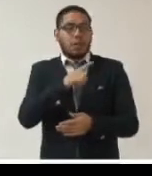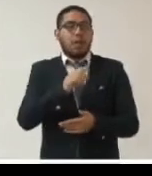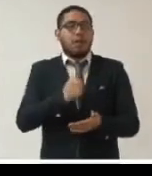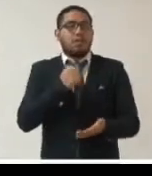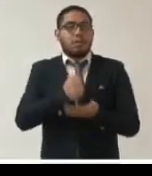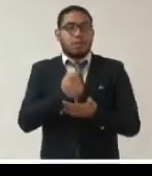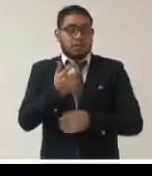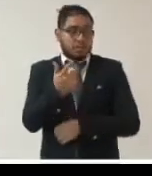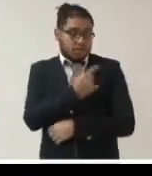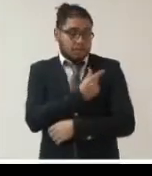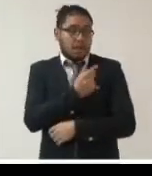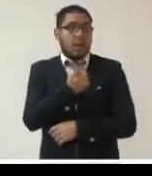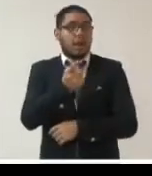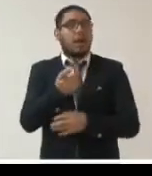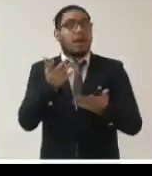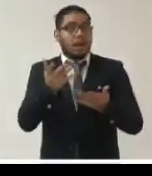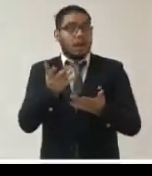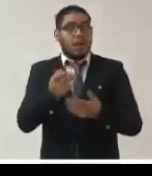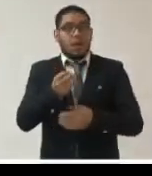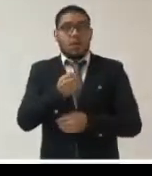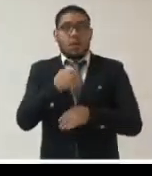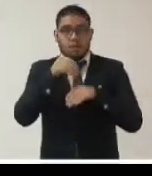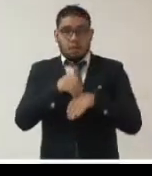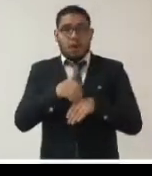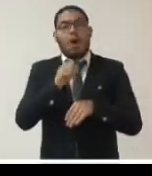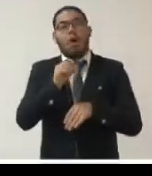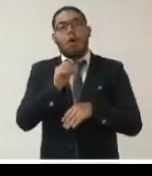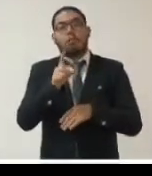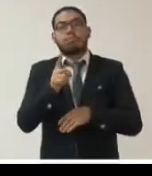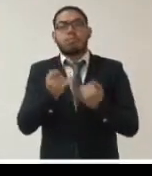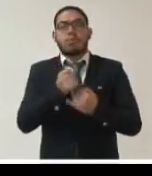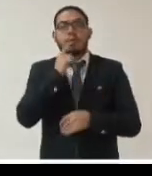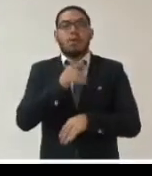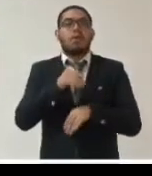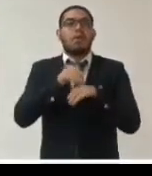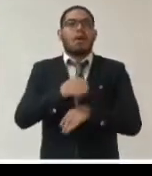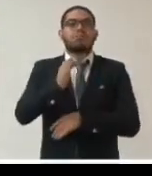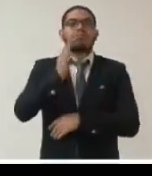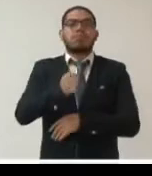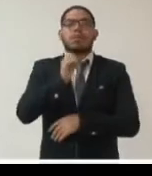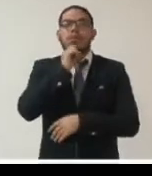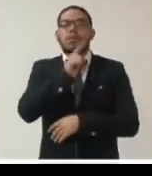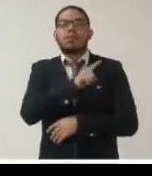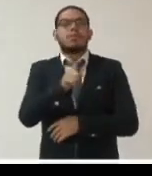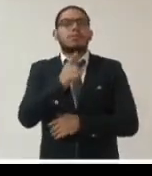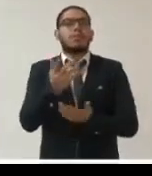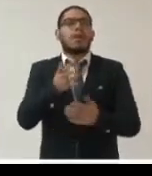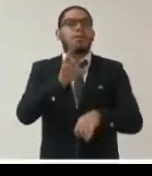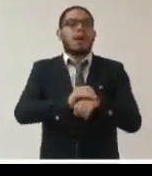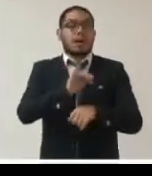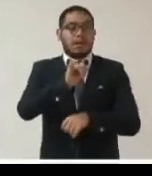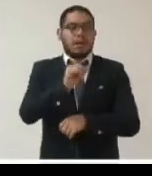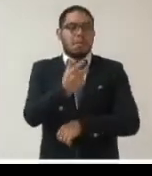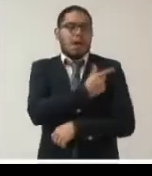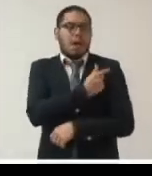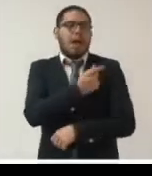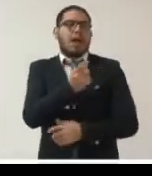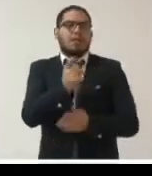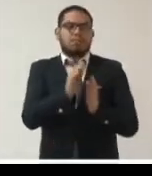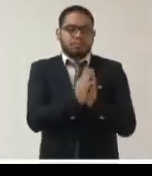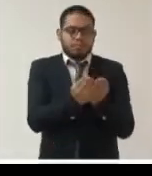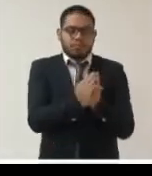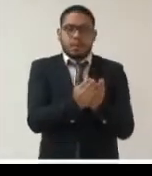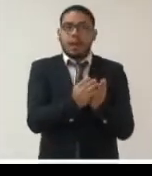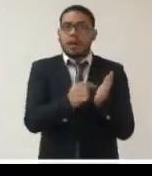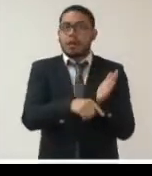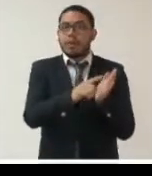un cartel una autorización que diga que estamos vacunados o no todo esto son incógnitas